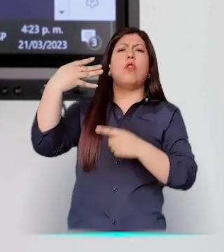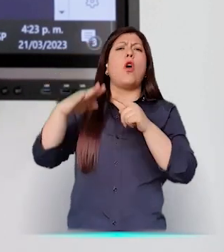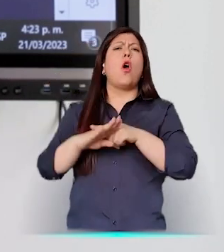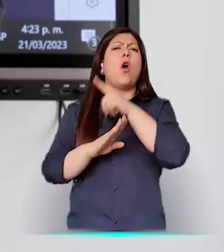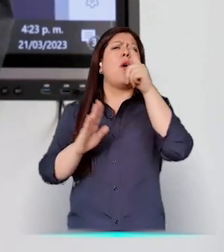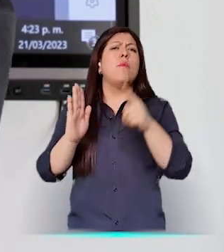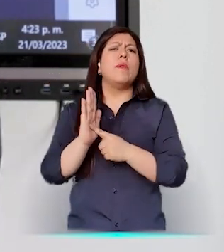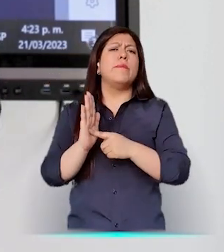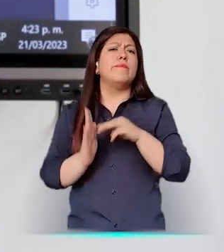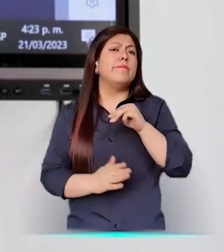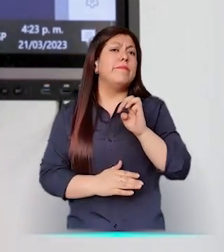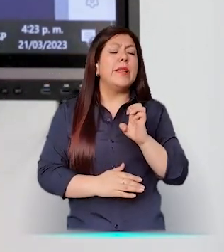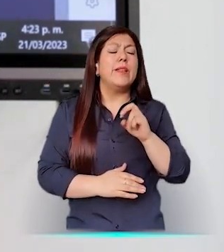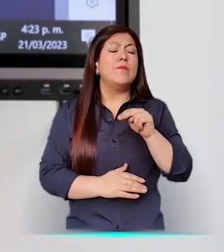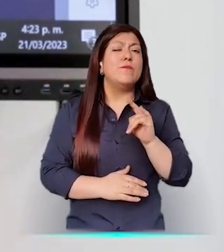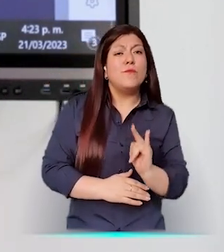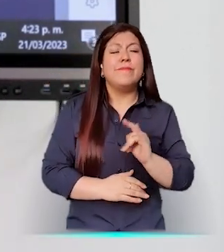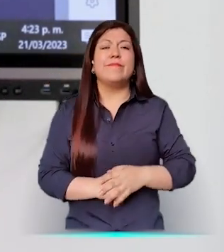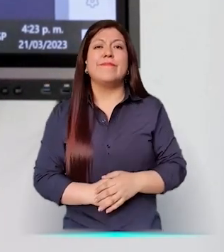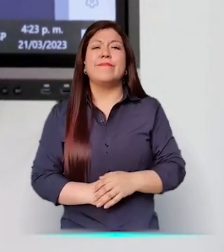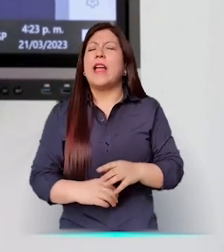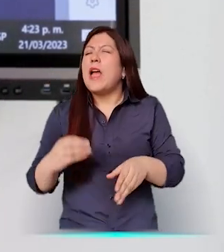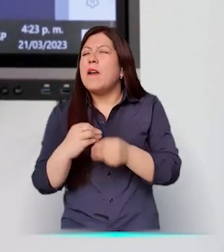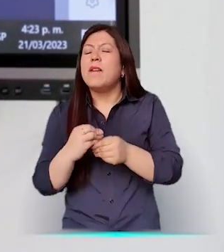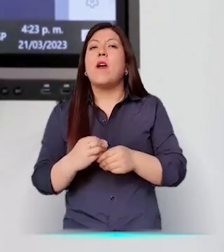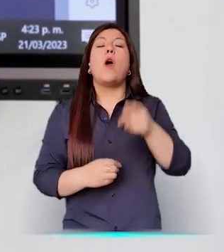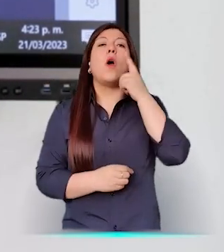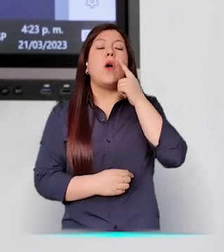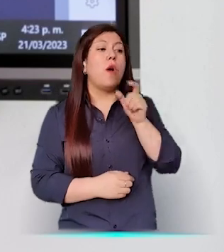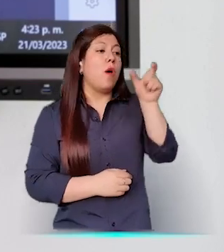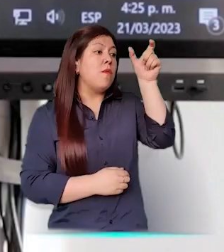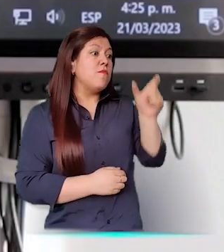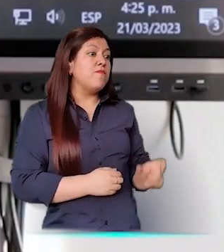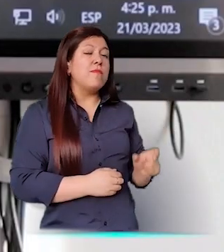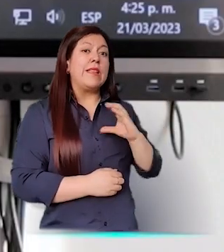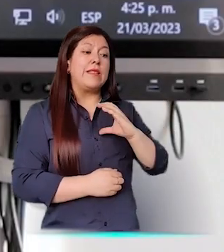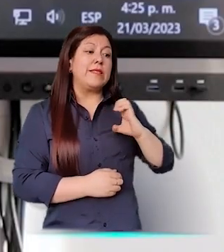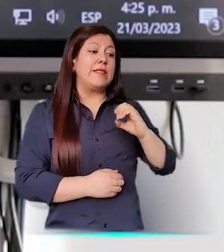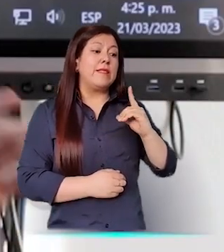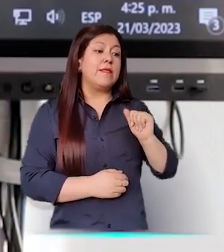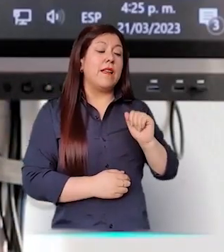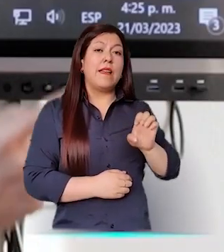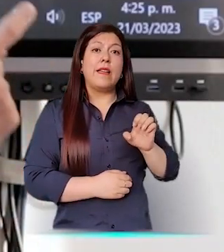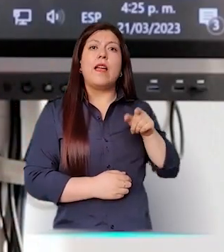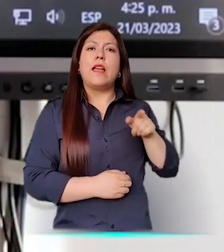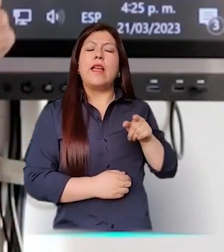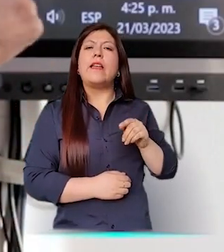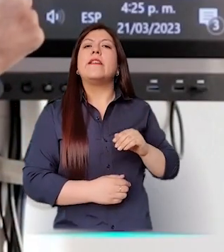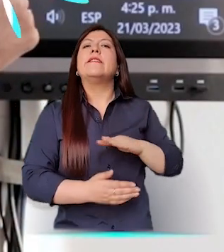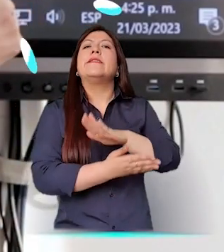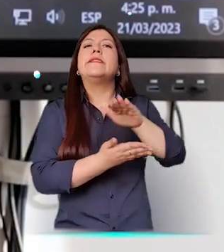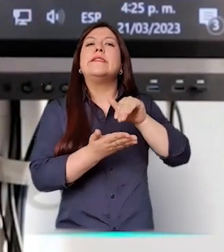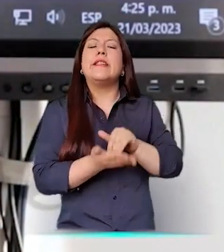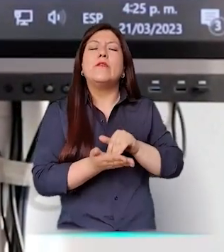usted va al menú, se despliega el menú y ahí encuentra todo. Como en un menú. Y mi ñapa. En la tercera puerta se